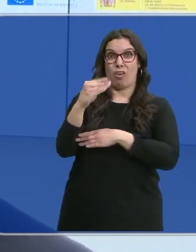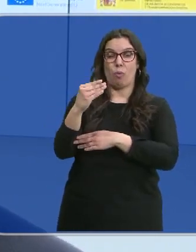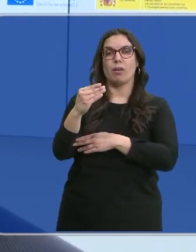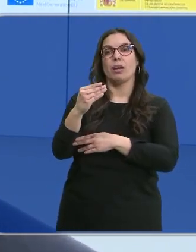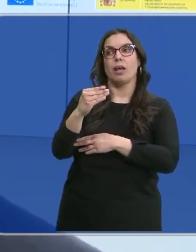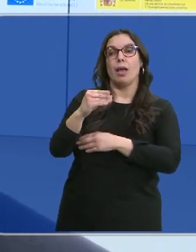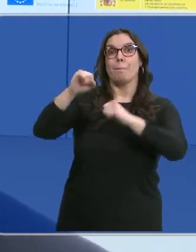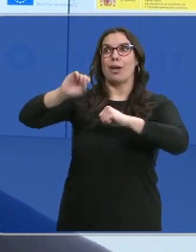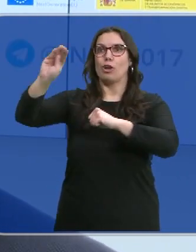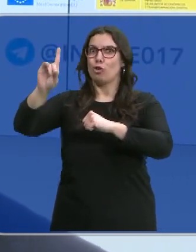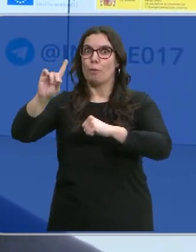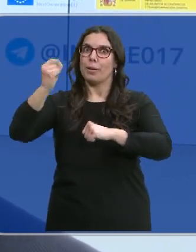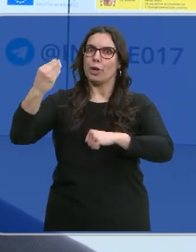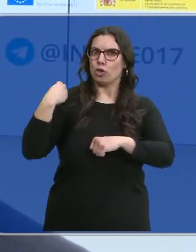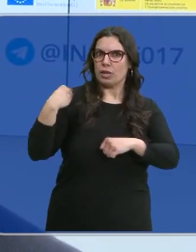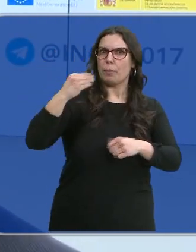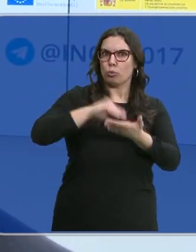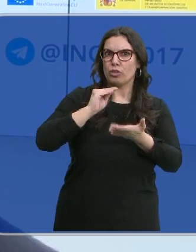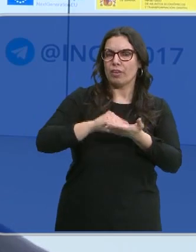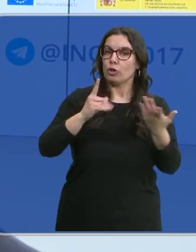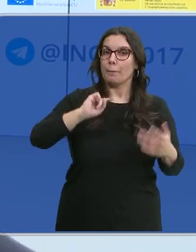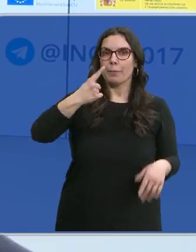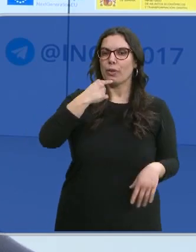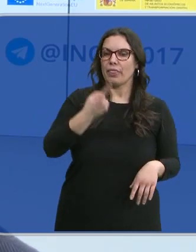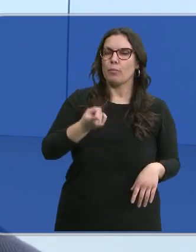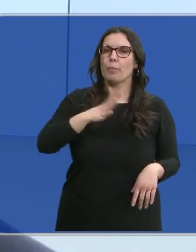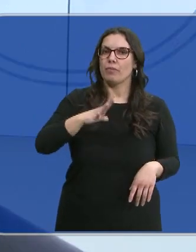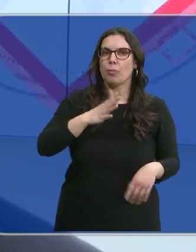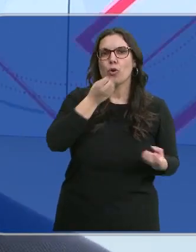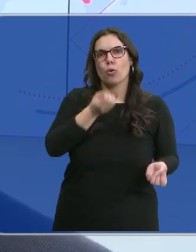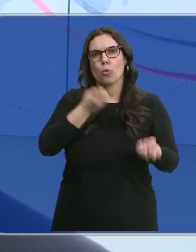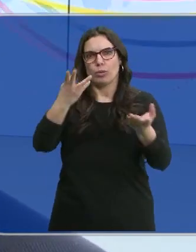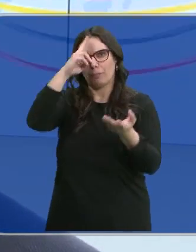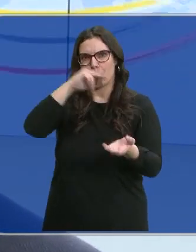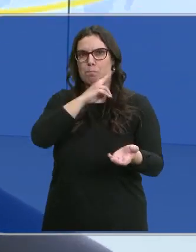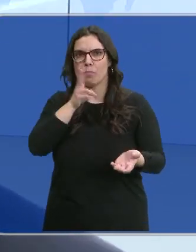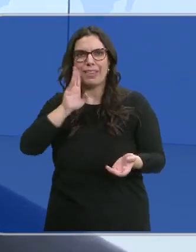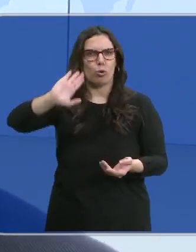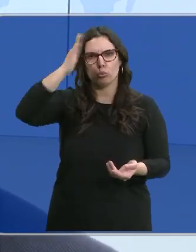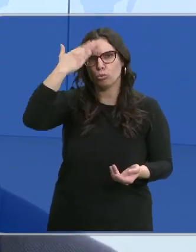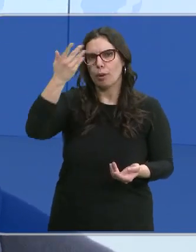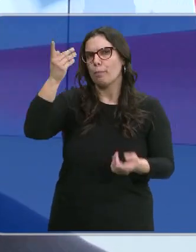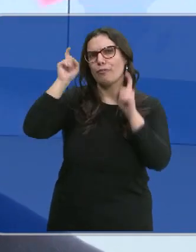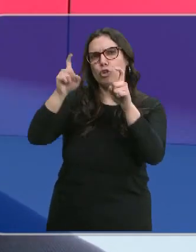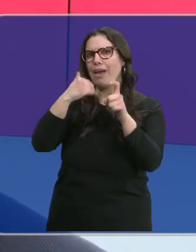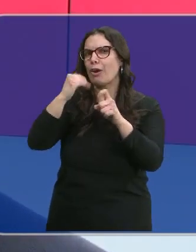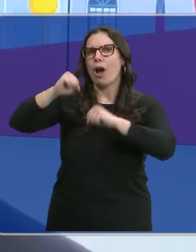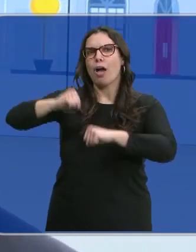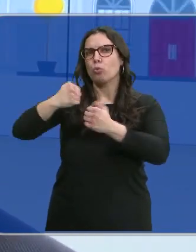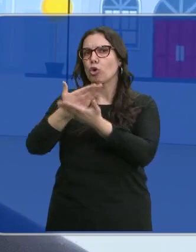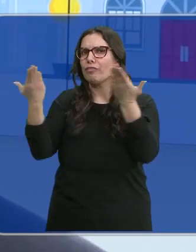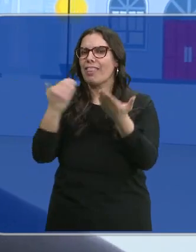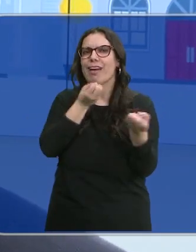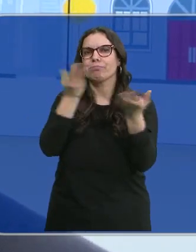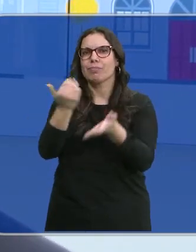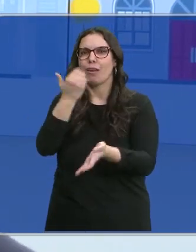mayores de confianza. Y, bueno, lo que decimos primero al menor es que siempre se lo traslade a sus padres, tutores, profesores o algún adulto de